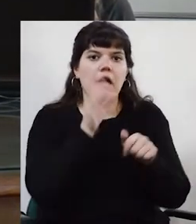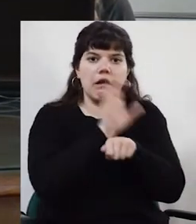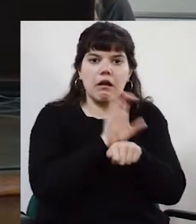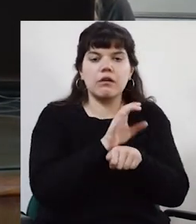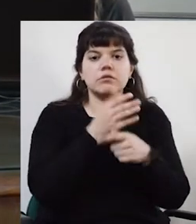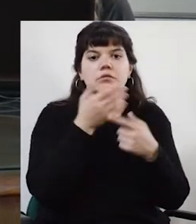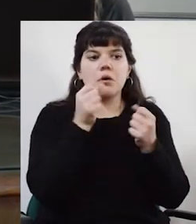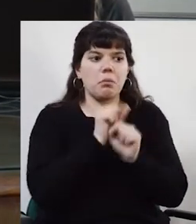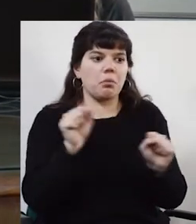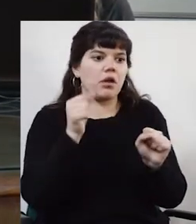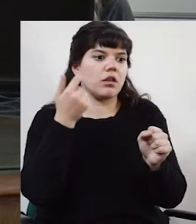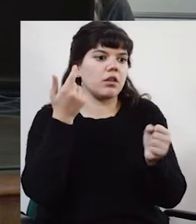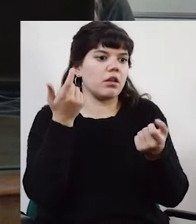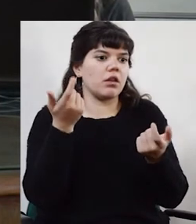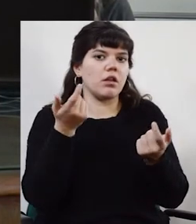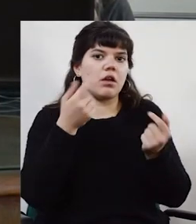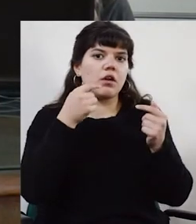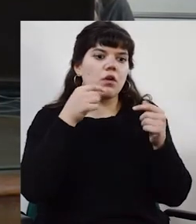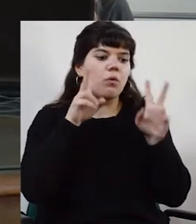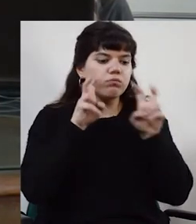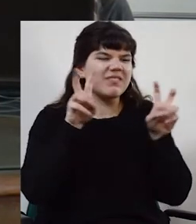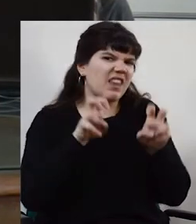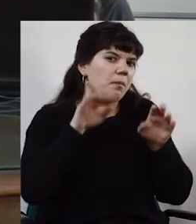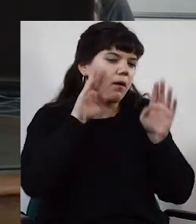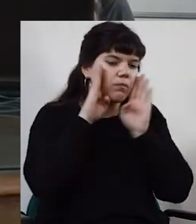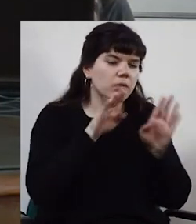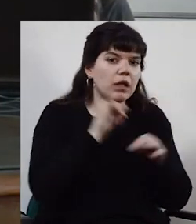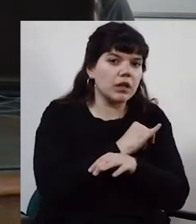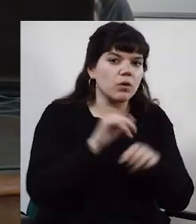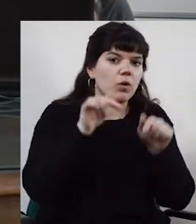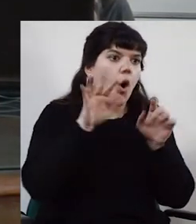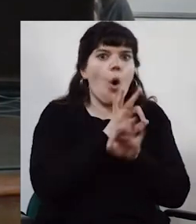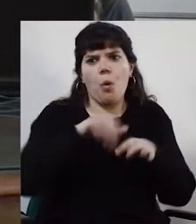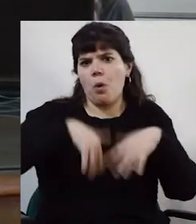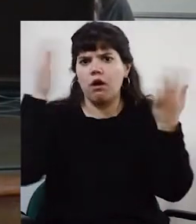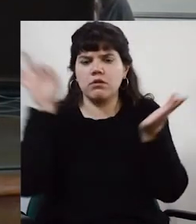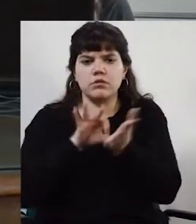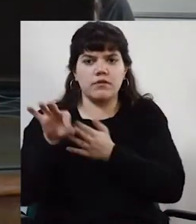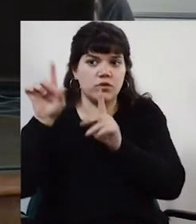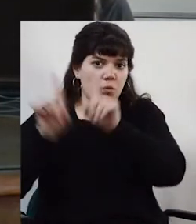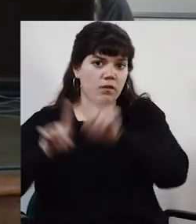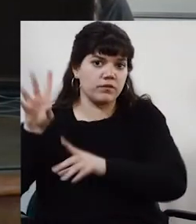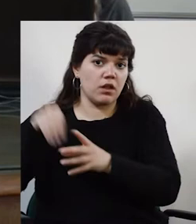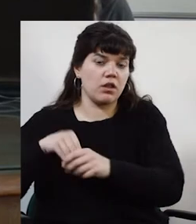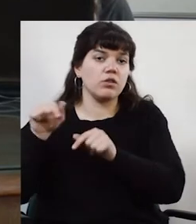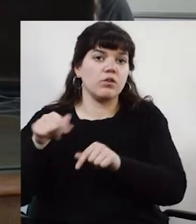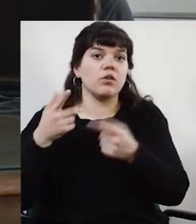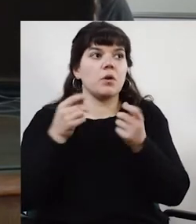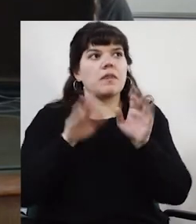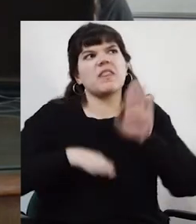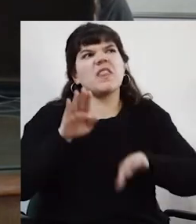que puede tener una institución como el ISEF o cualquiera de los servicios de la universidad, ahí además depende de